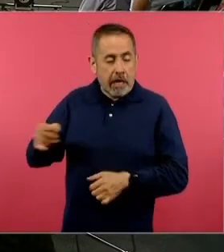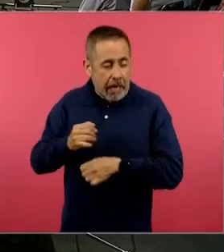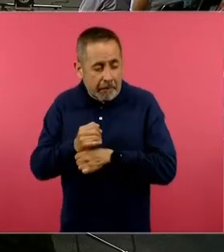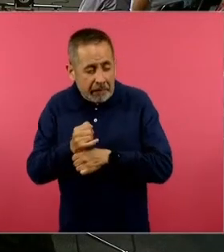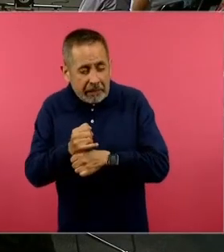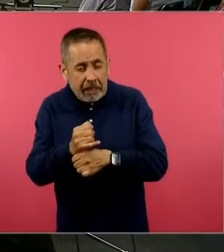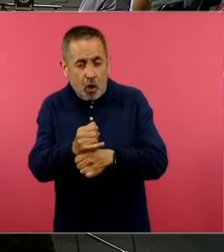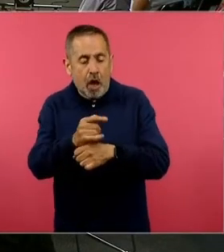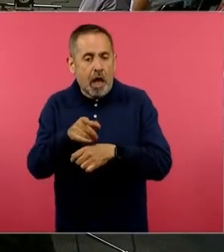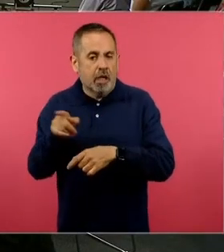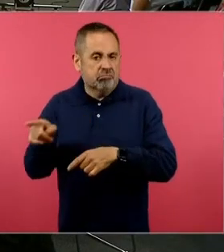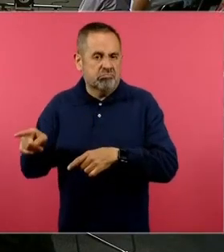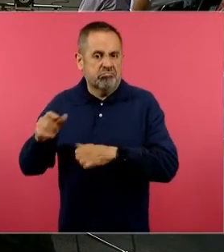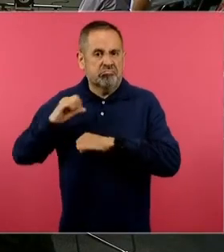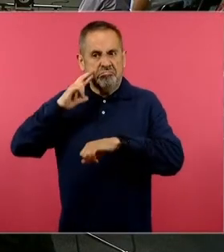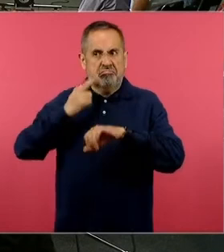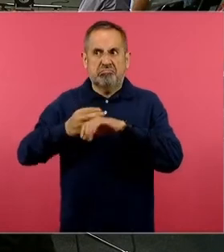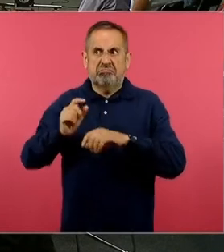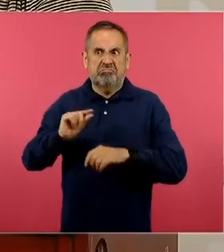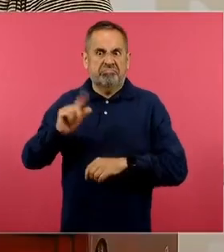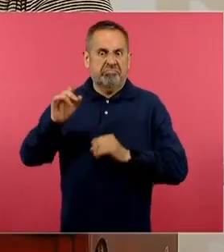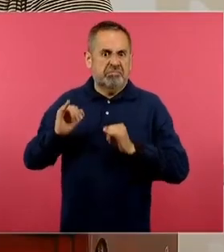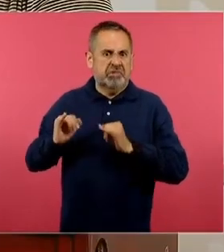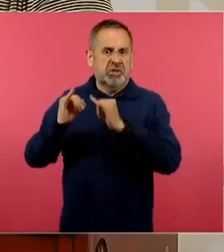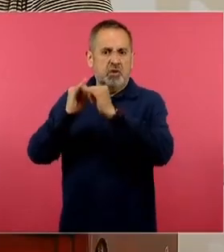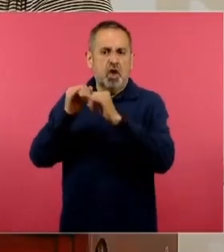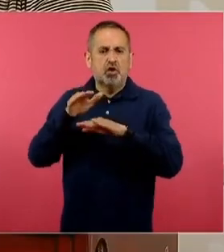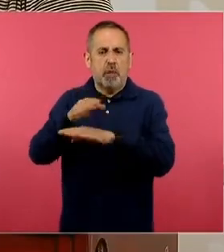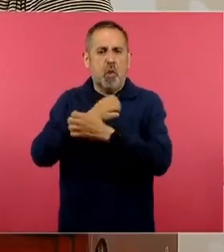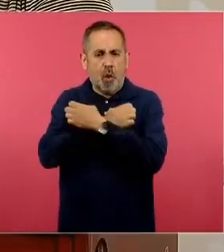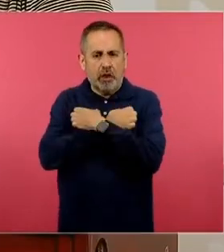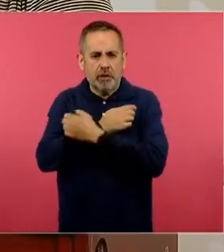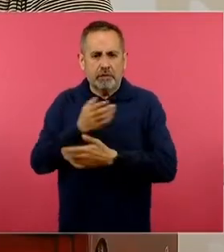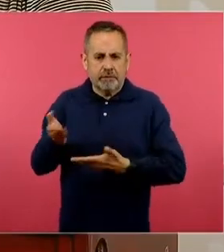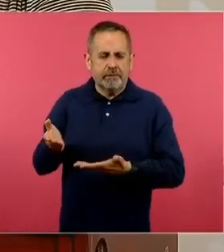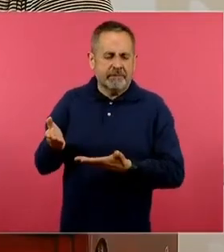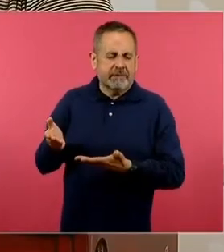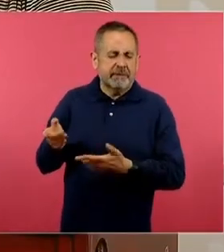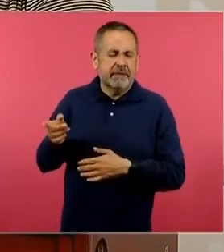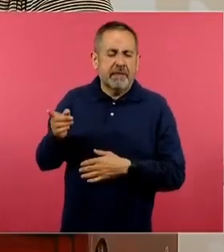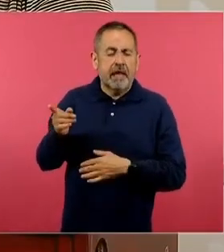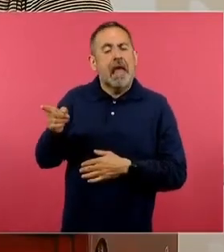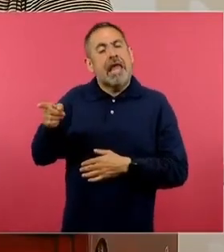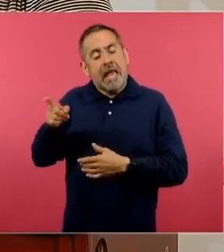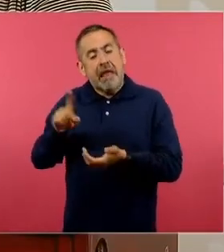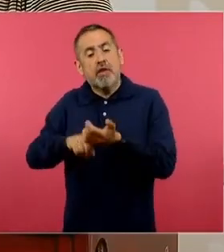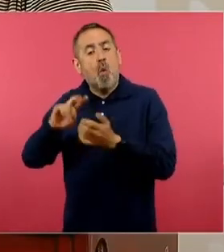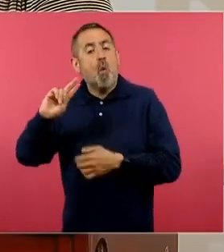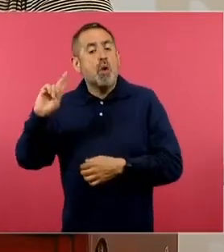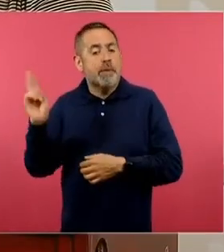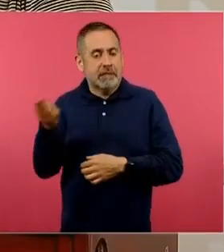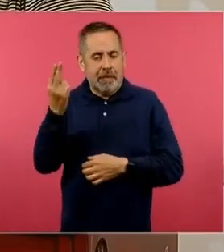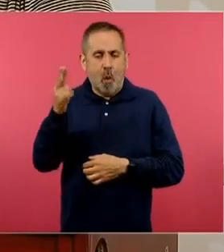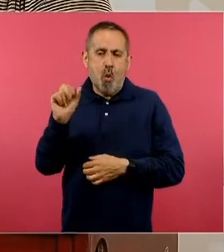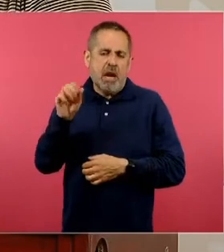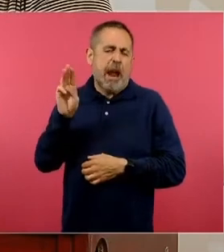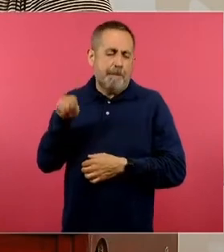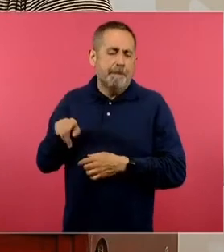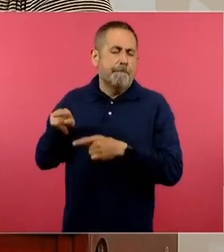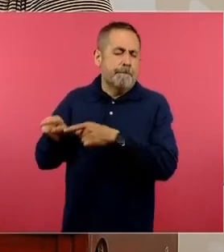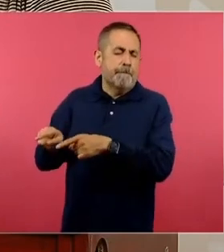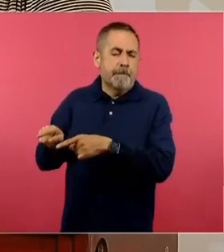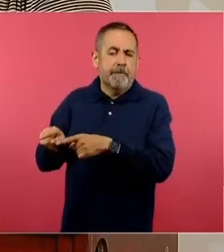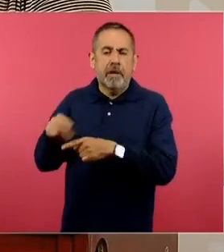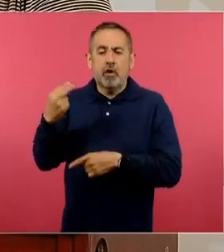el Instituto de Investigaciones sobre la Universidad y la Educación, ISUE, de la Universidad Nacional Autónoma de México,